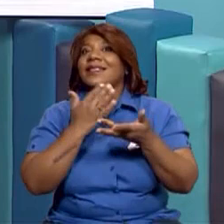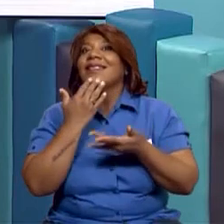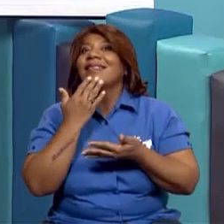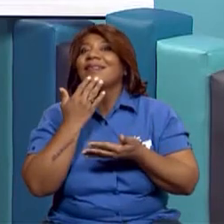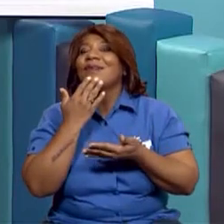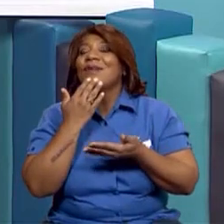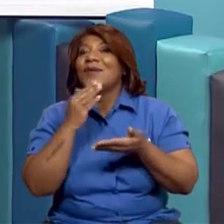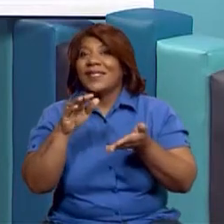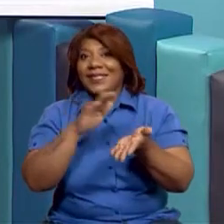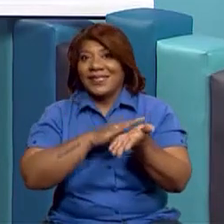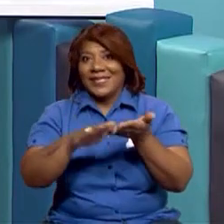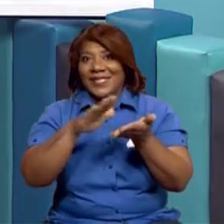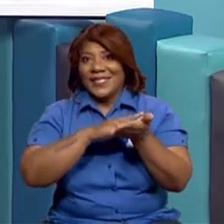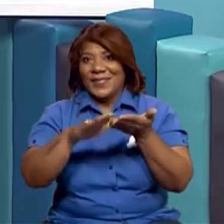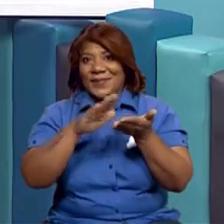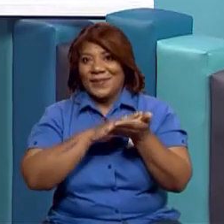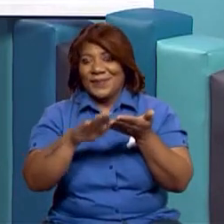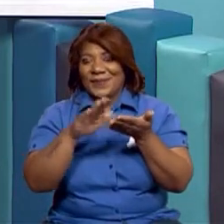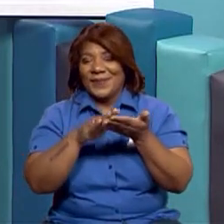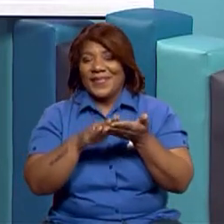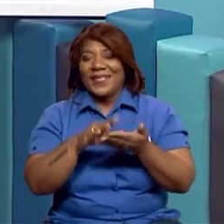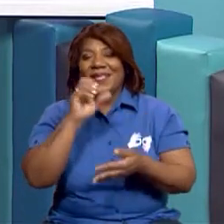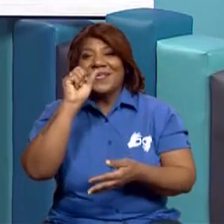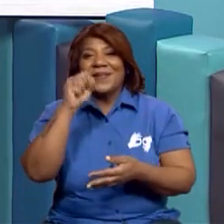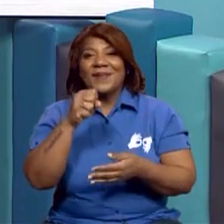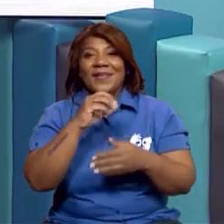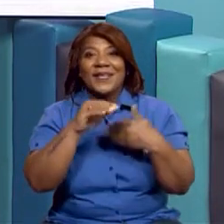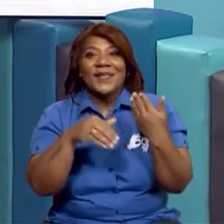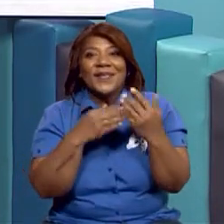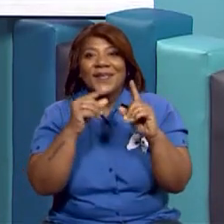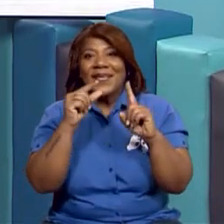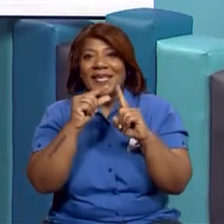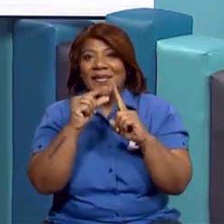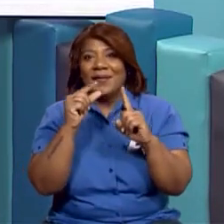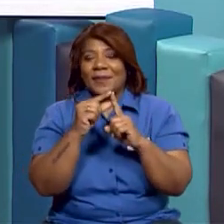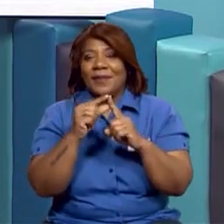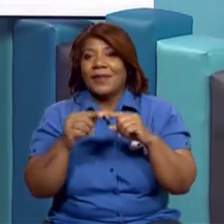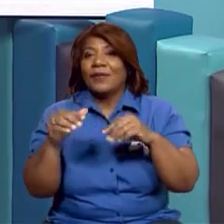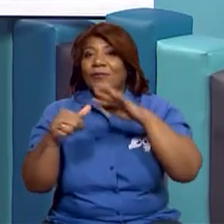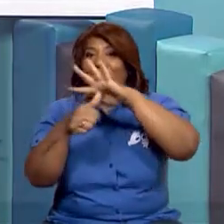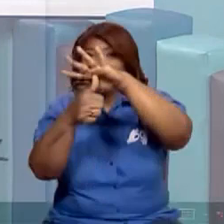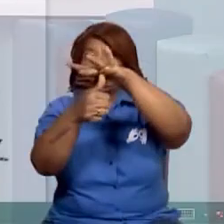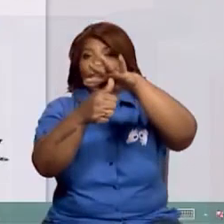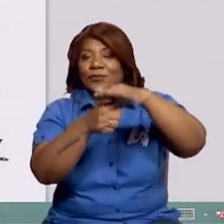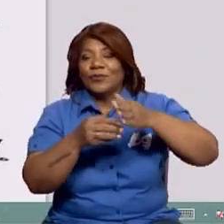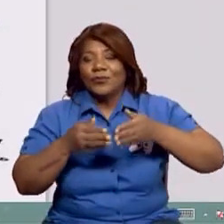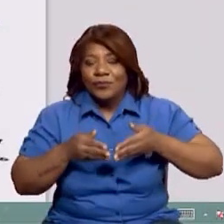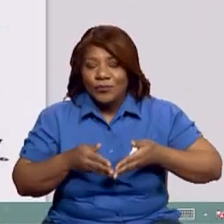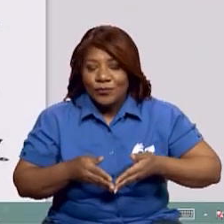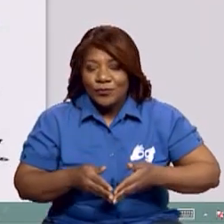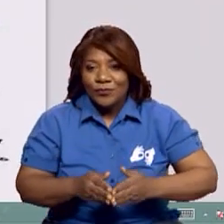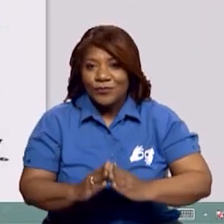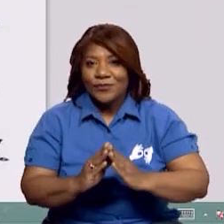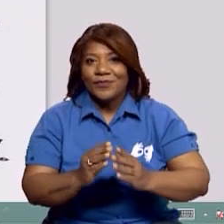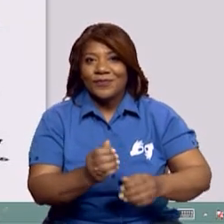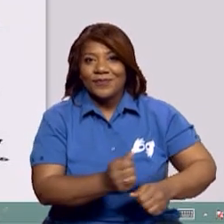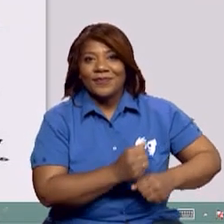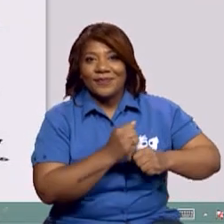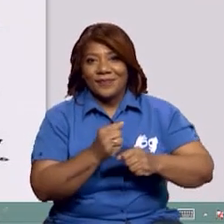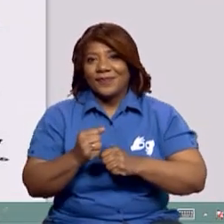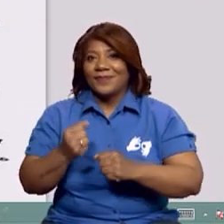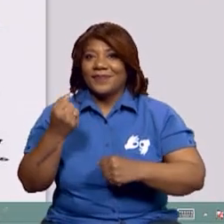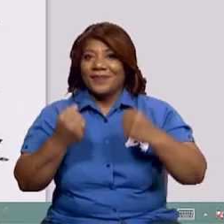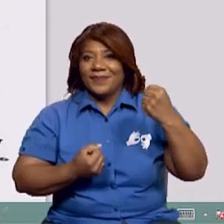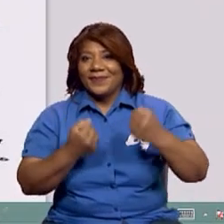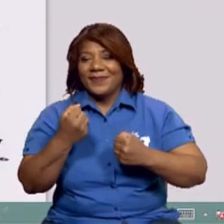puedas continuar con cada una de las palabras que nos quedan. Helicóptero, submarino, balsa, autobús, coche,